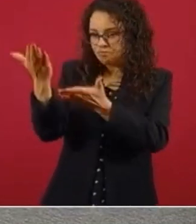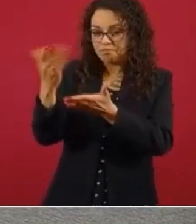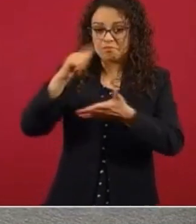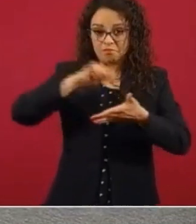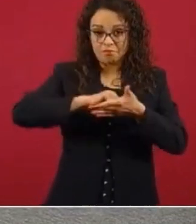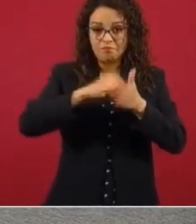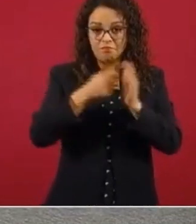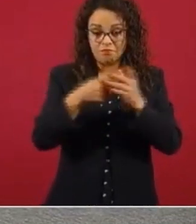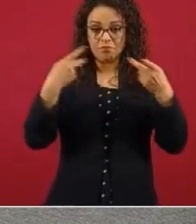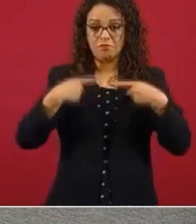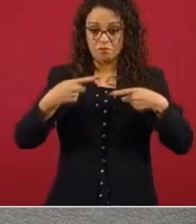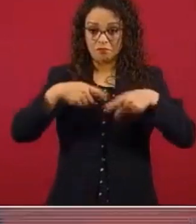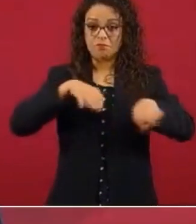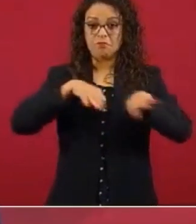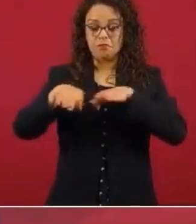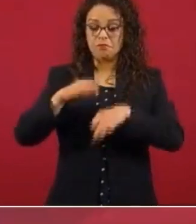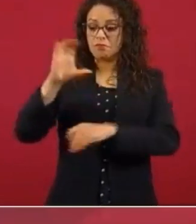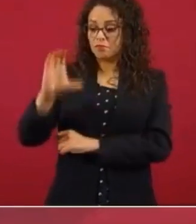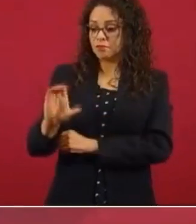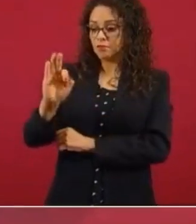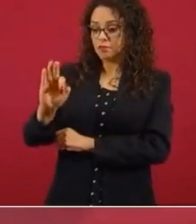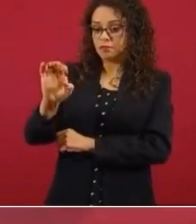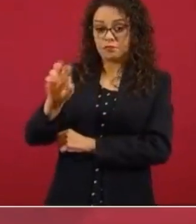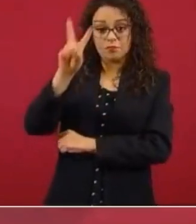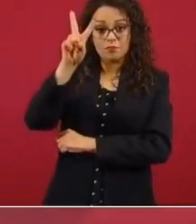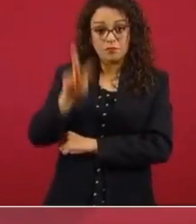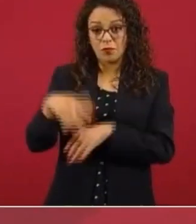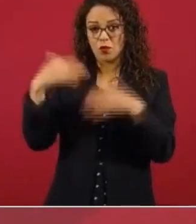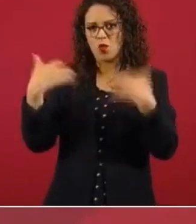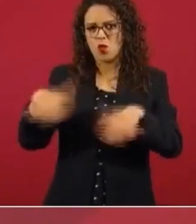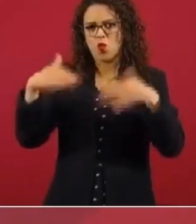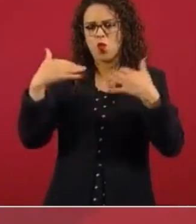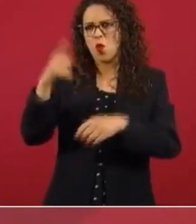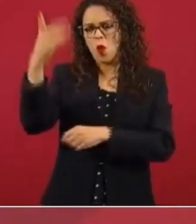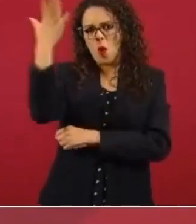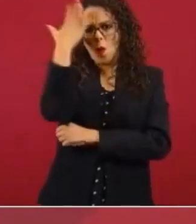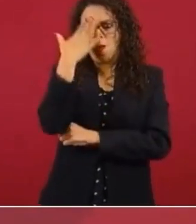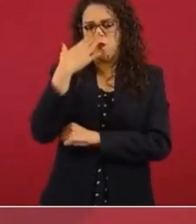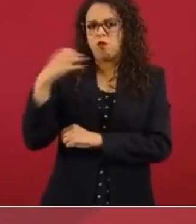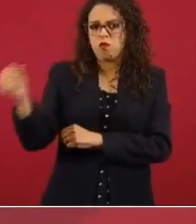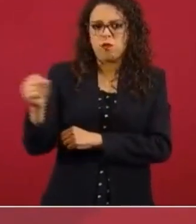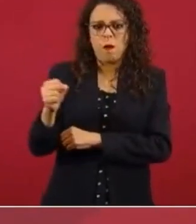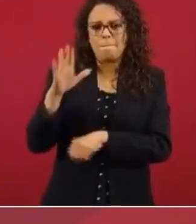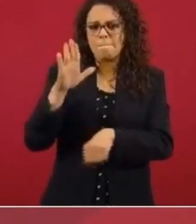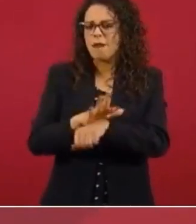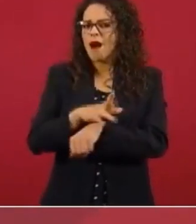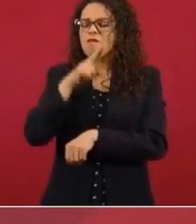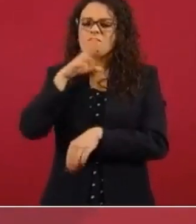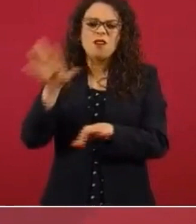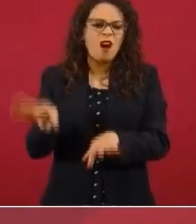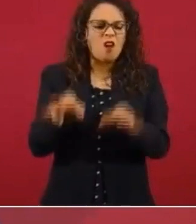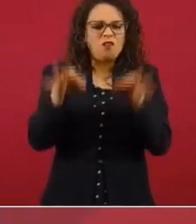de Electricidad. Los trabajadores son muy buenos, son de lo mejor. Entonces,